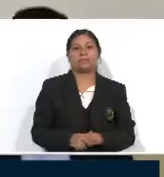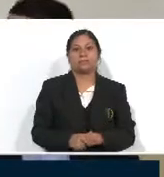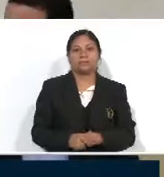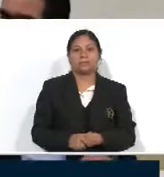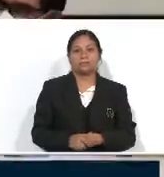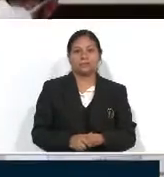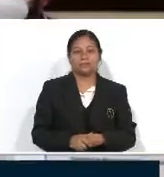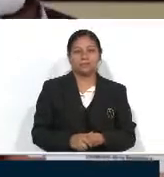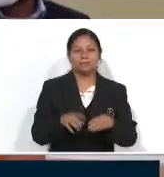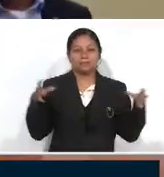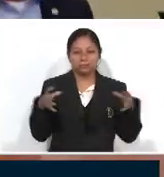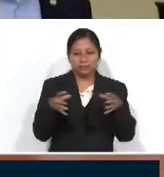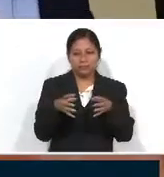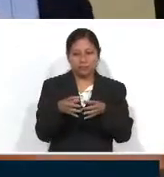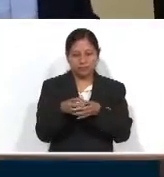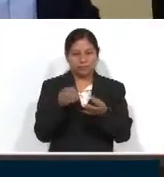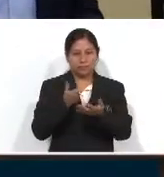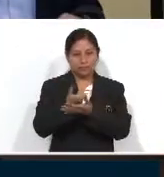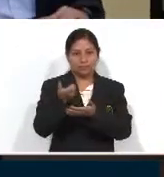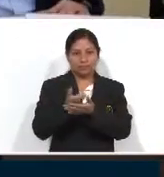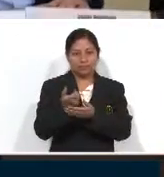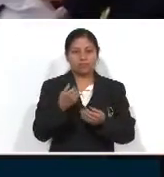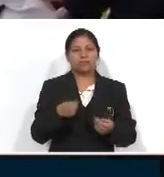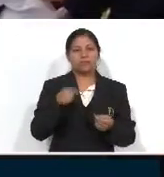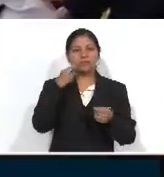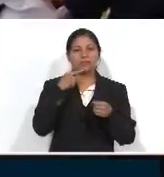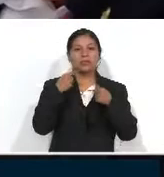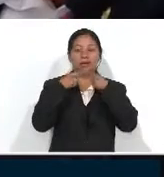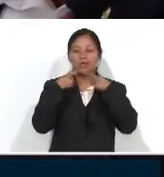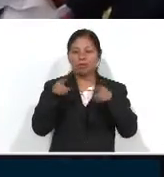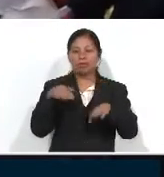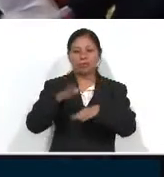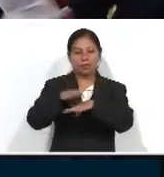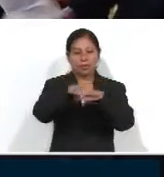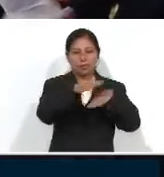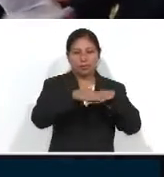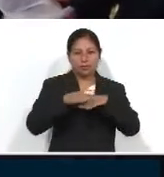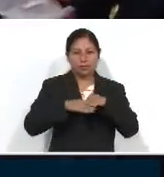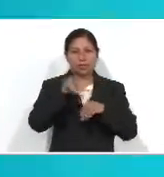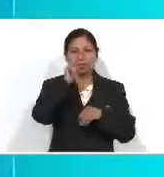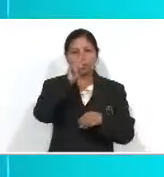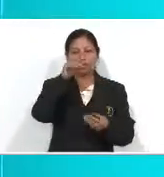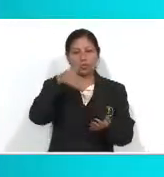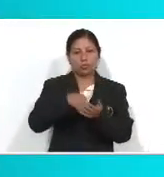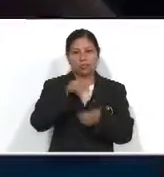Comisión de Finanzas Públicas iniciará audiencias por presupuesto 2021.